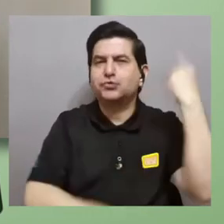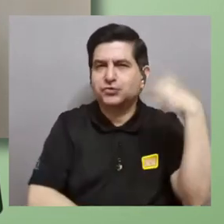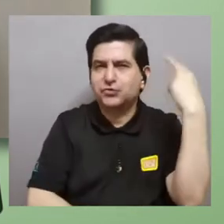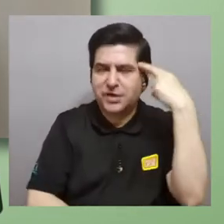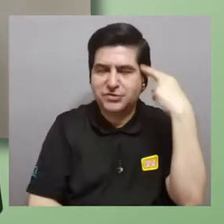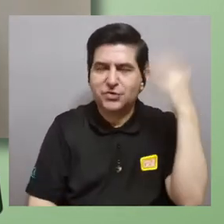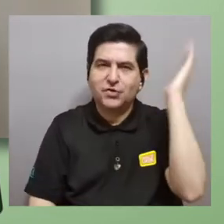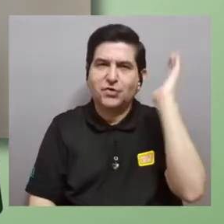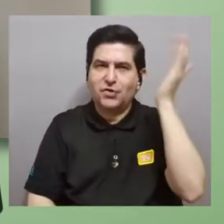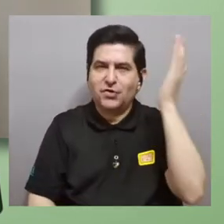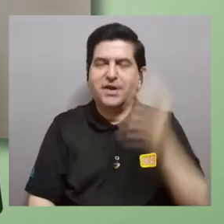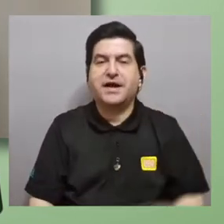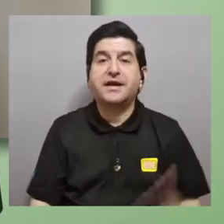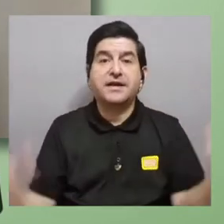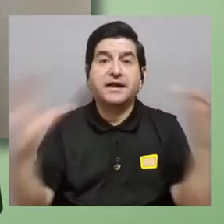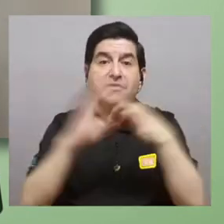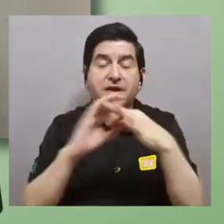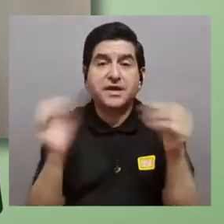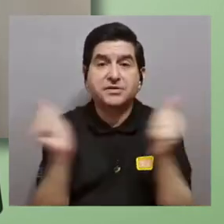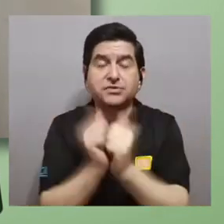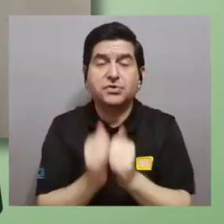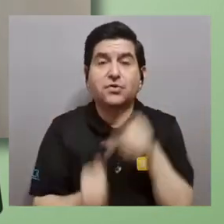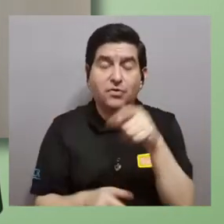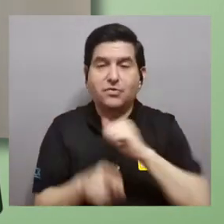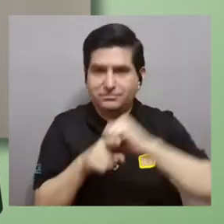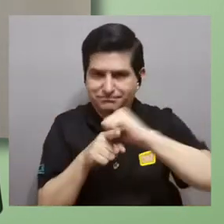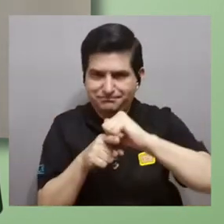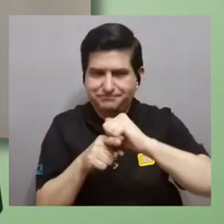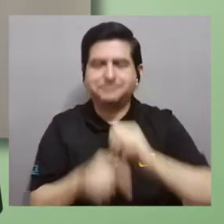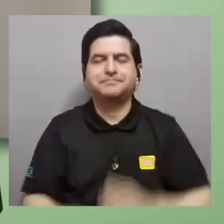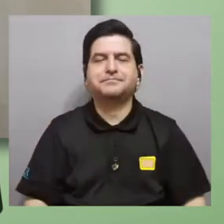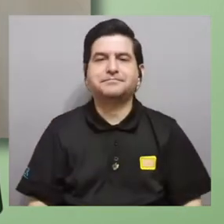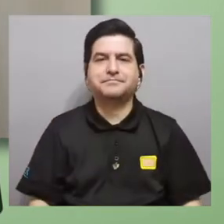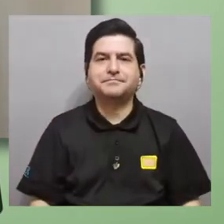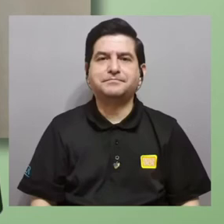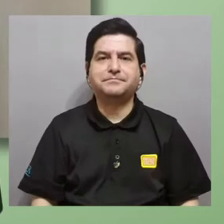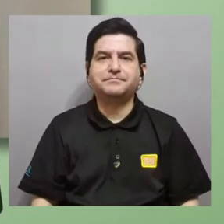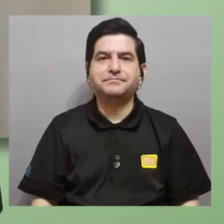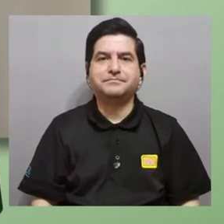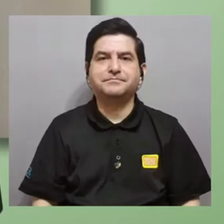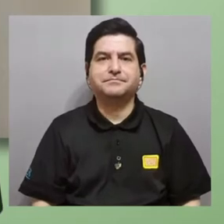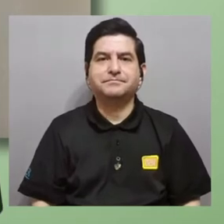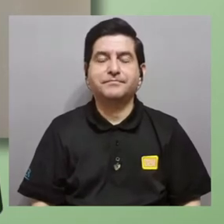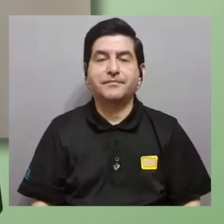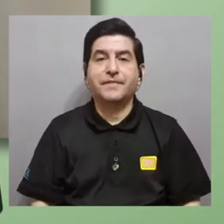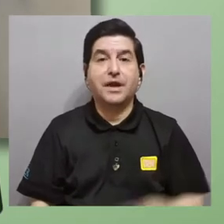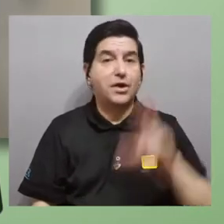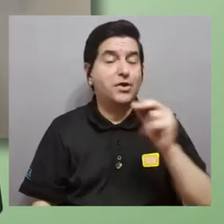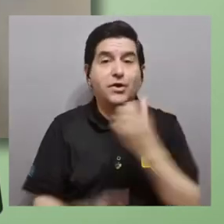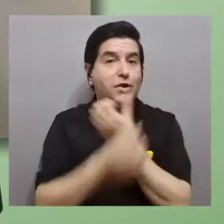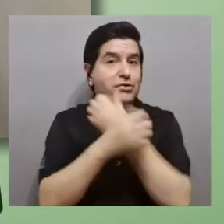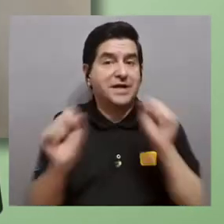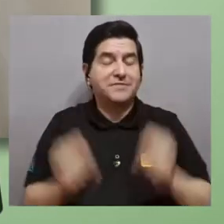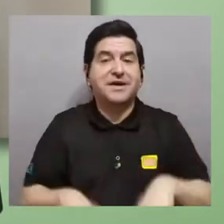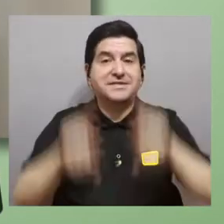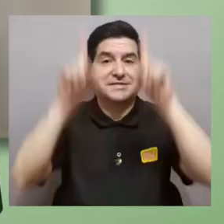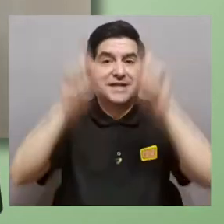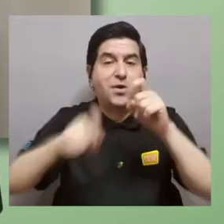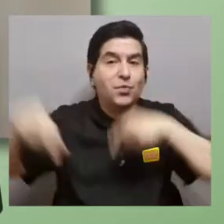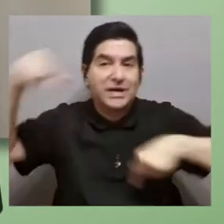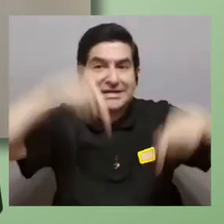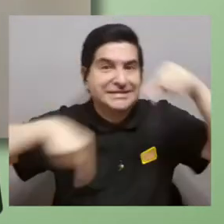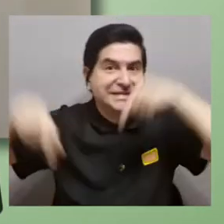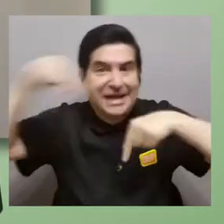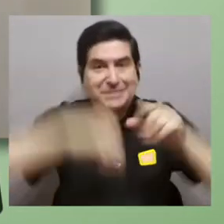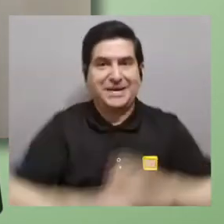razonar durante la charla y ver cómo se relaciona con este corto ejercicio de lo que definitivamente no se van a salvar es de hacer un